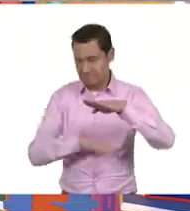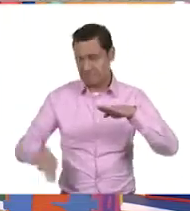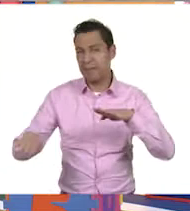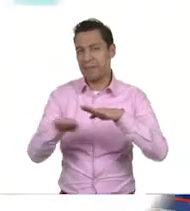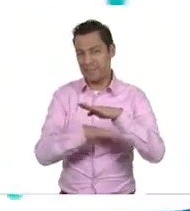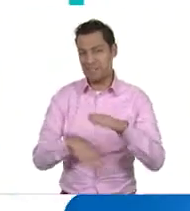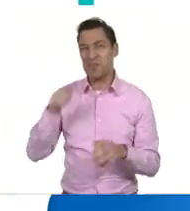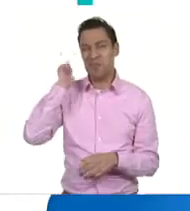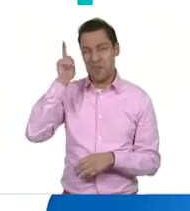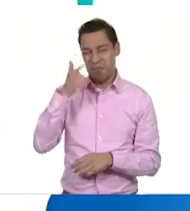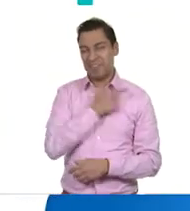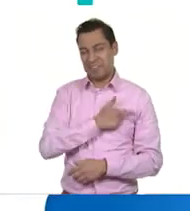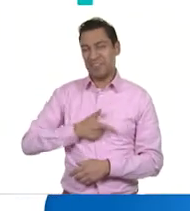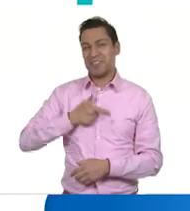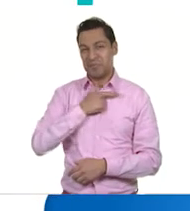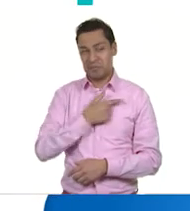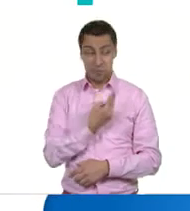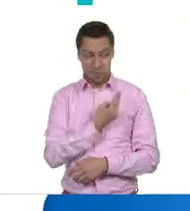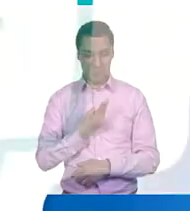como nosotros.